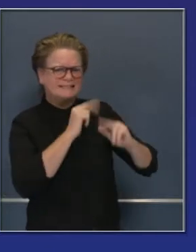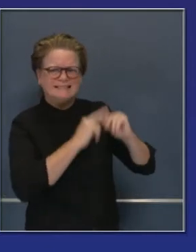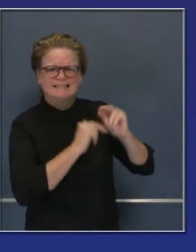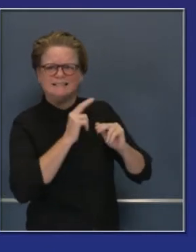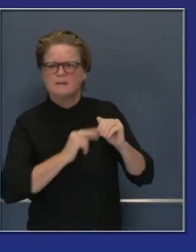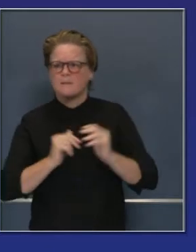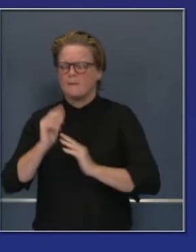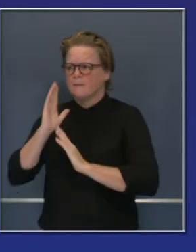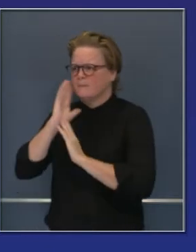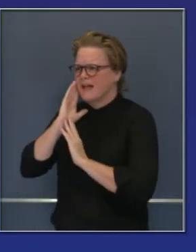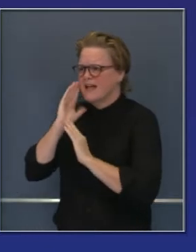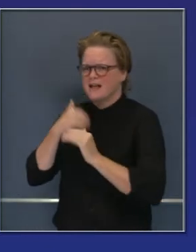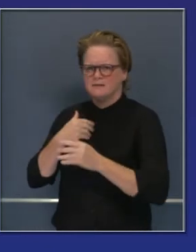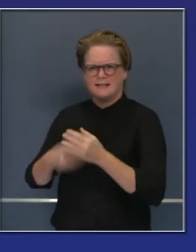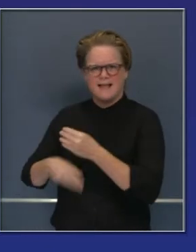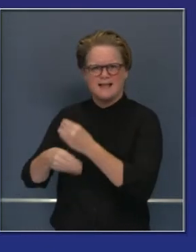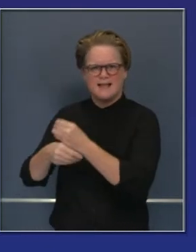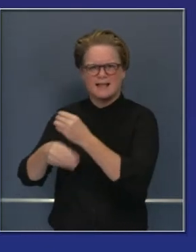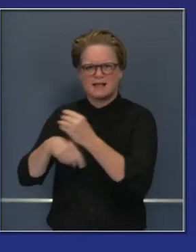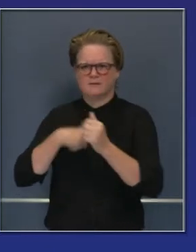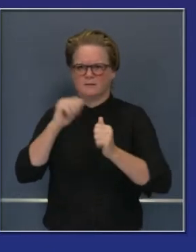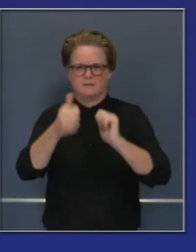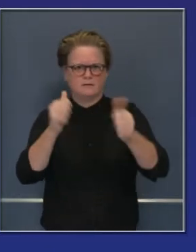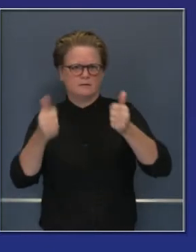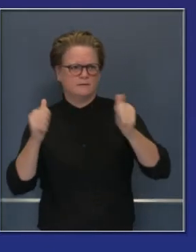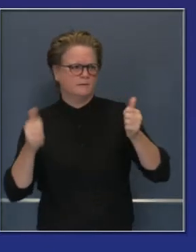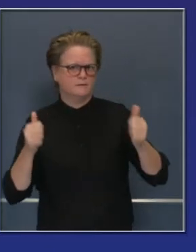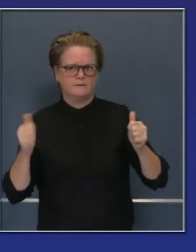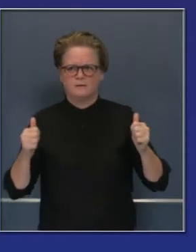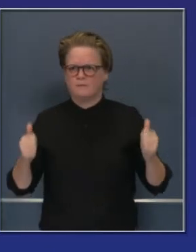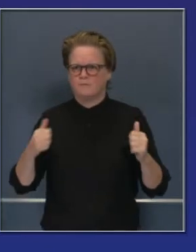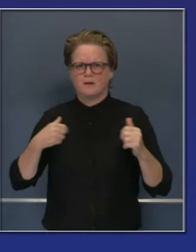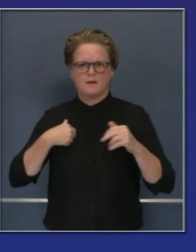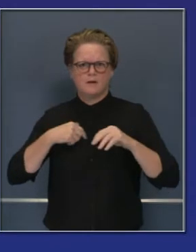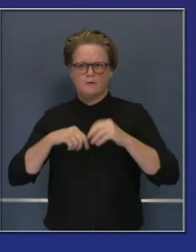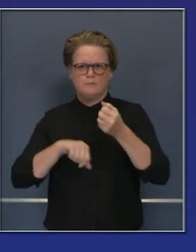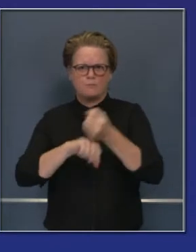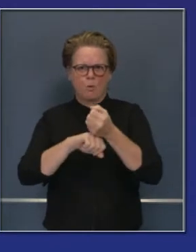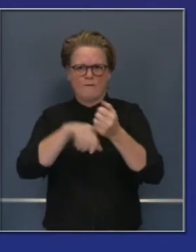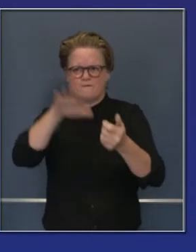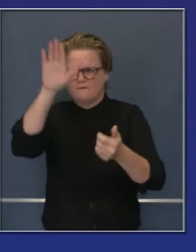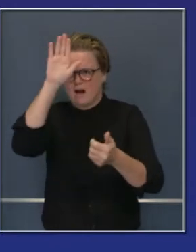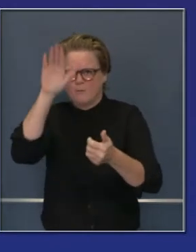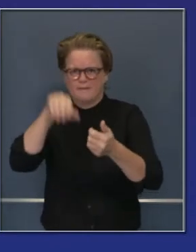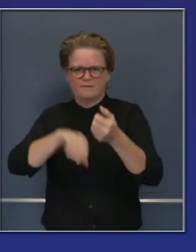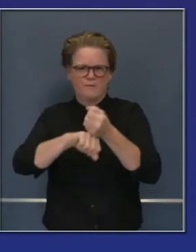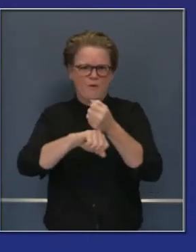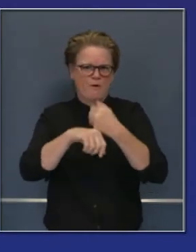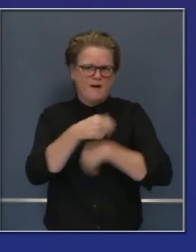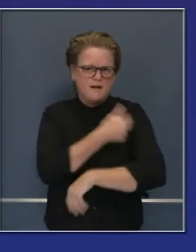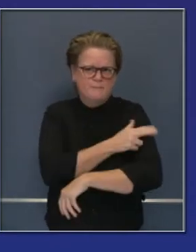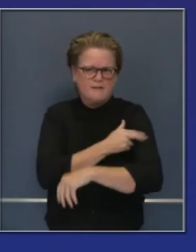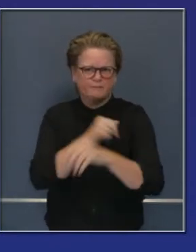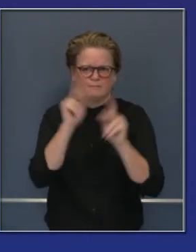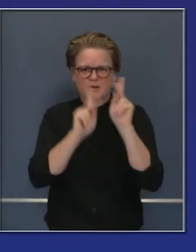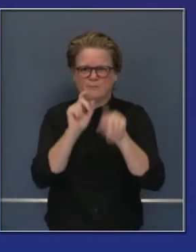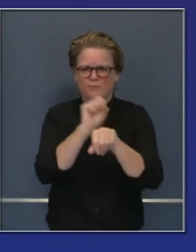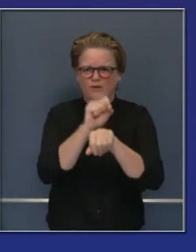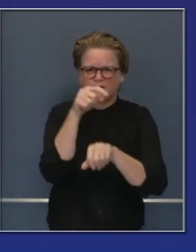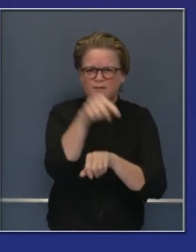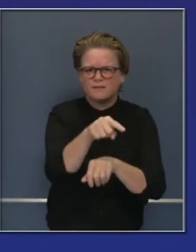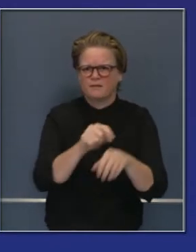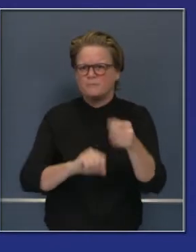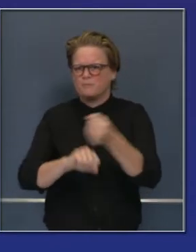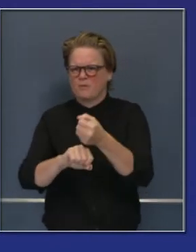de equipos de protección personal, PPE, para abordar toda esta angustia que tuvimos que abordar en esos